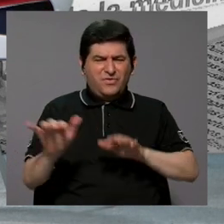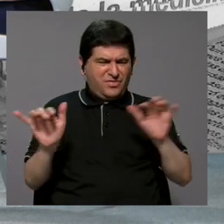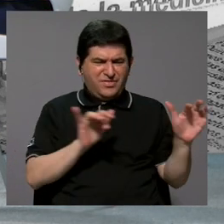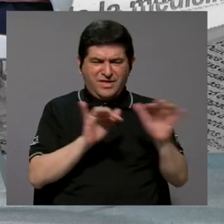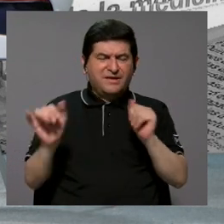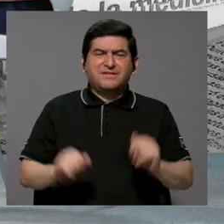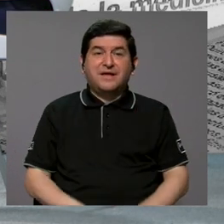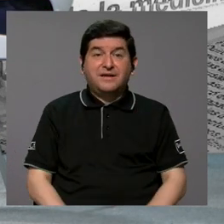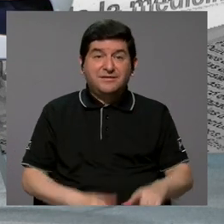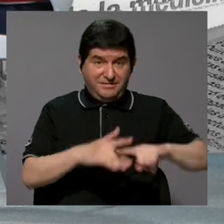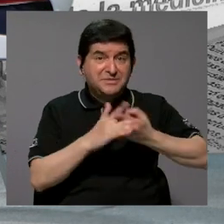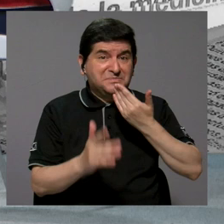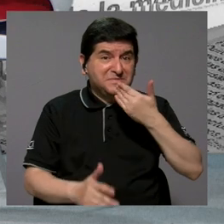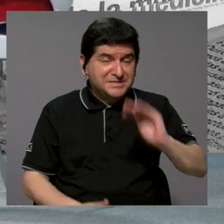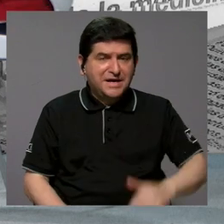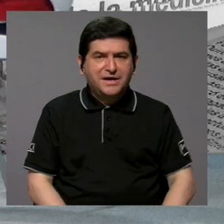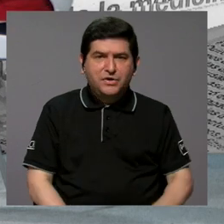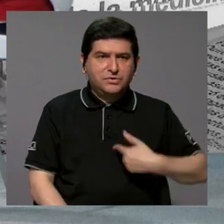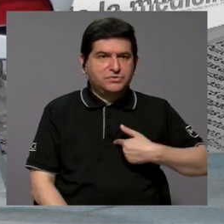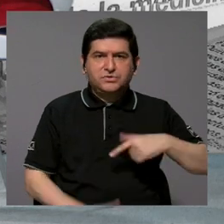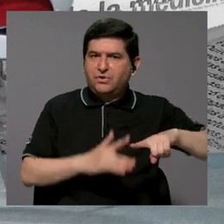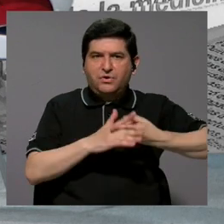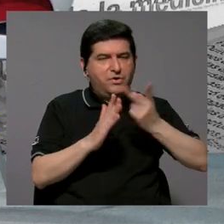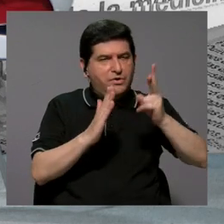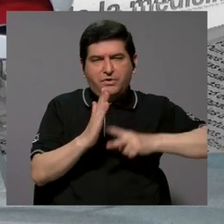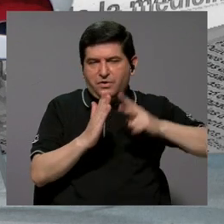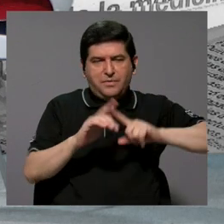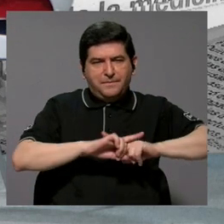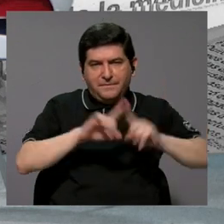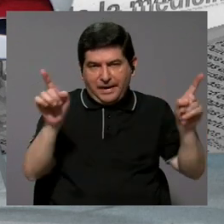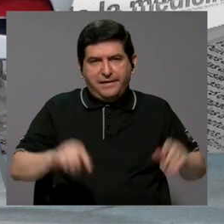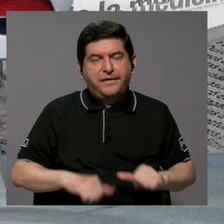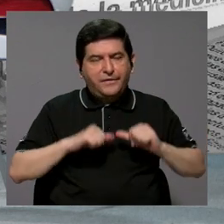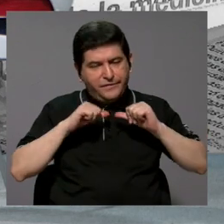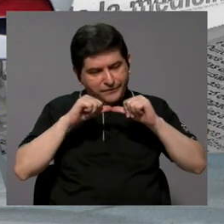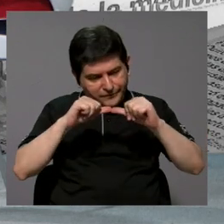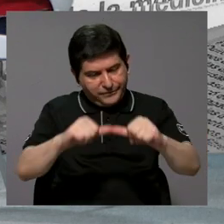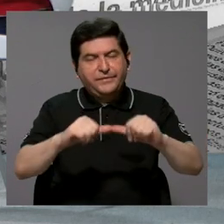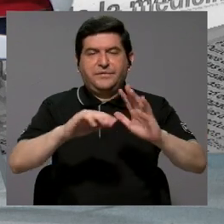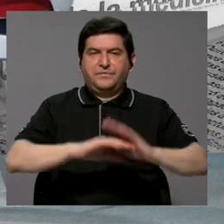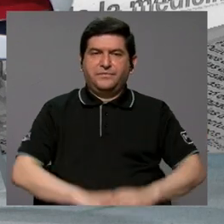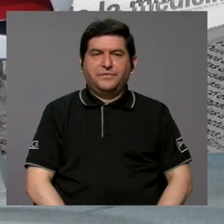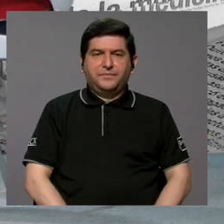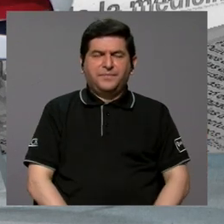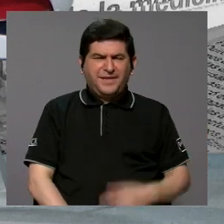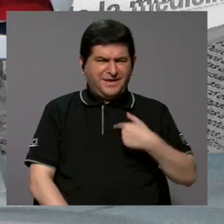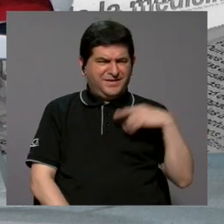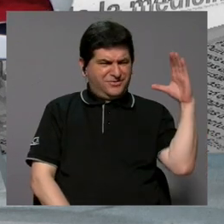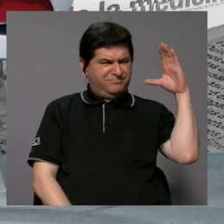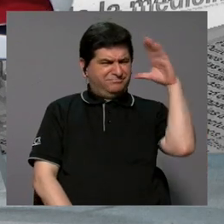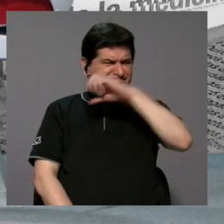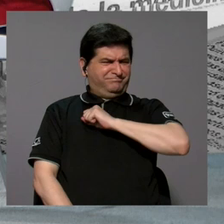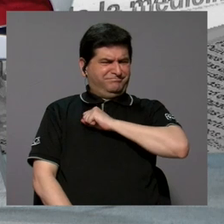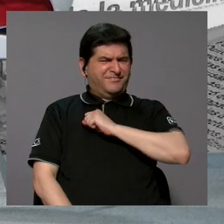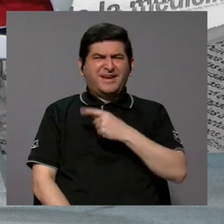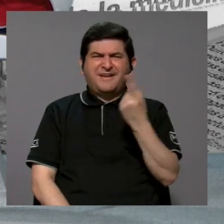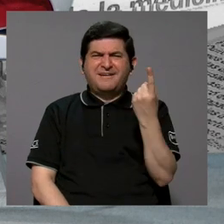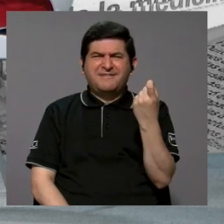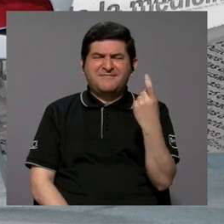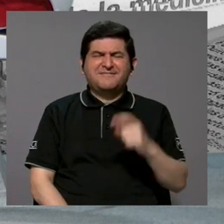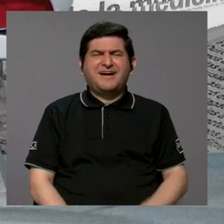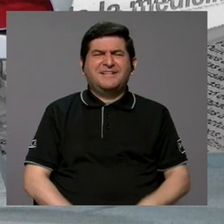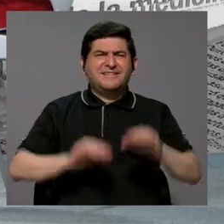Entonces, yo dije, no voy a comenzar a leer, pero bueno, igualmente voy a terminar de leer, pero ahí yo me fijé, falta